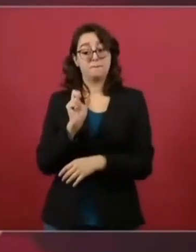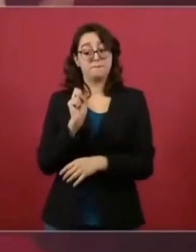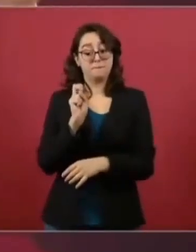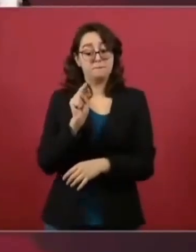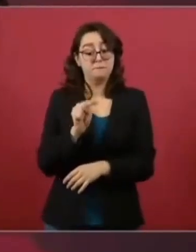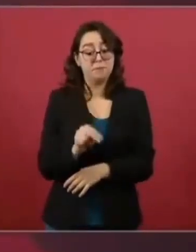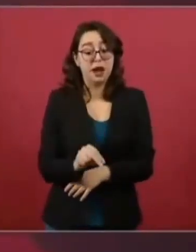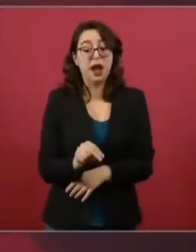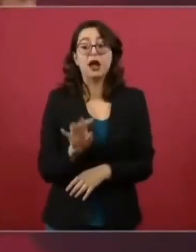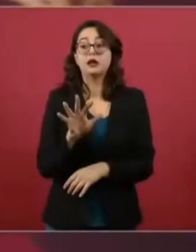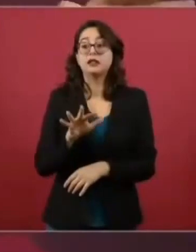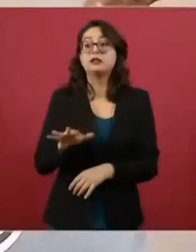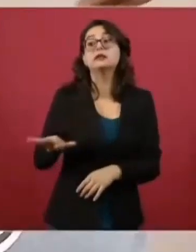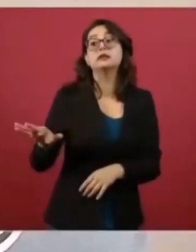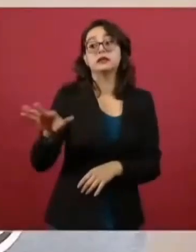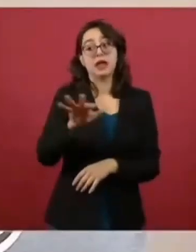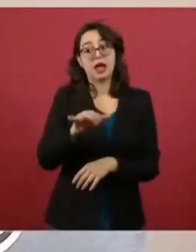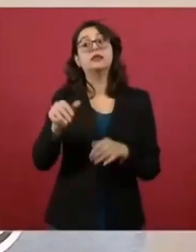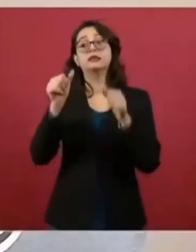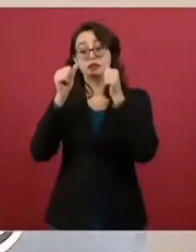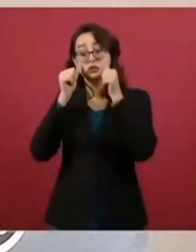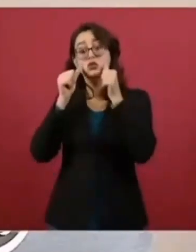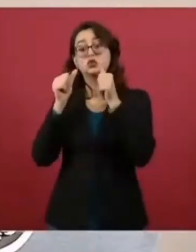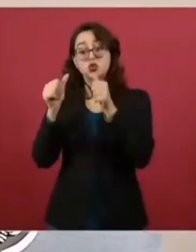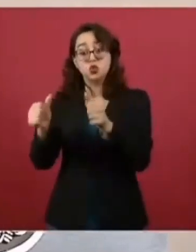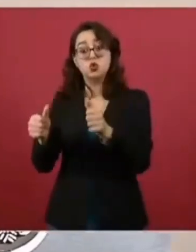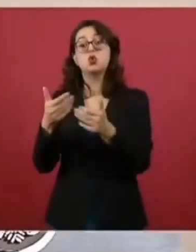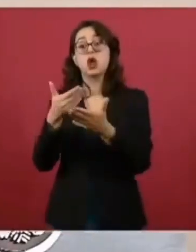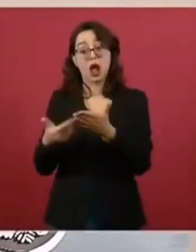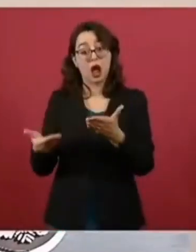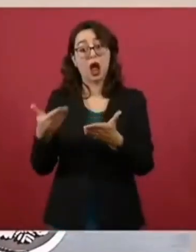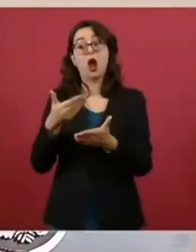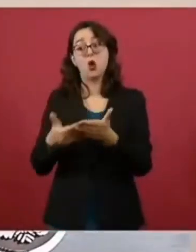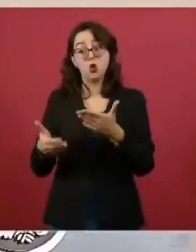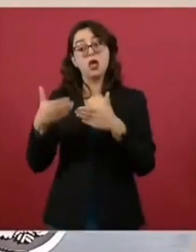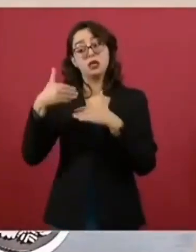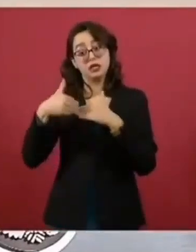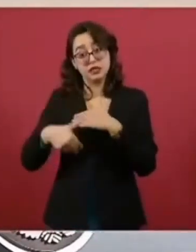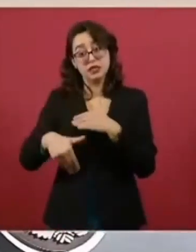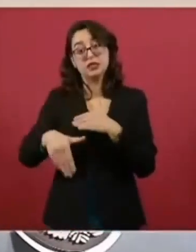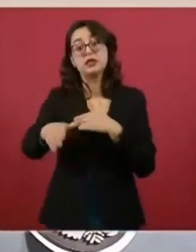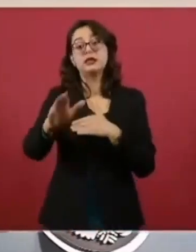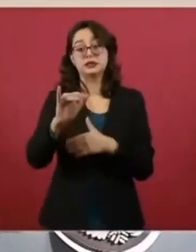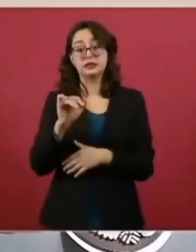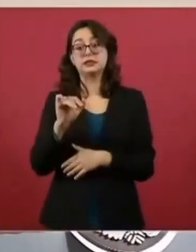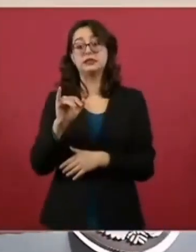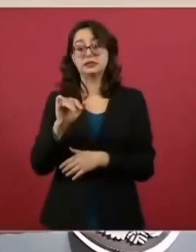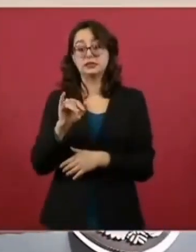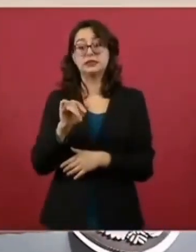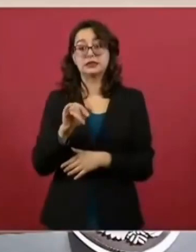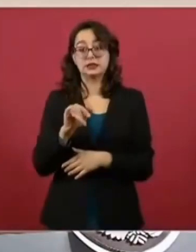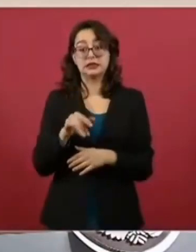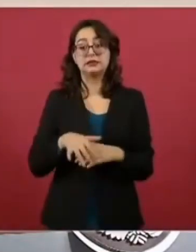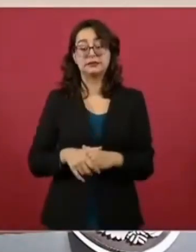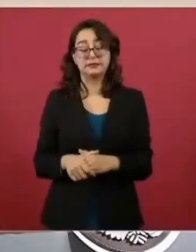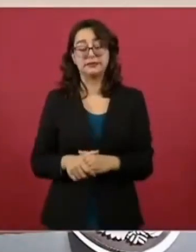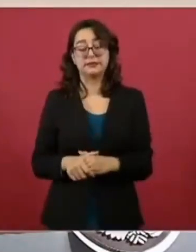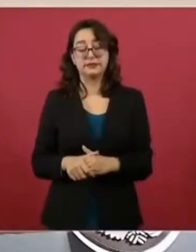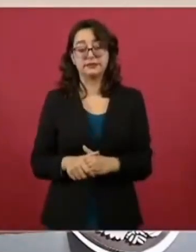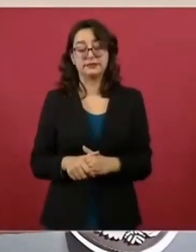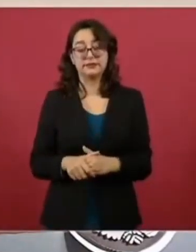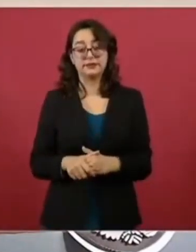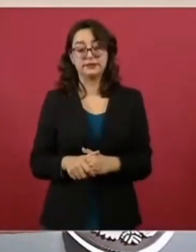Que ahora sí ya tomaban nota y se iba